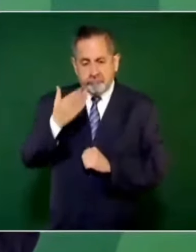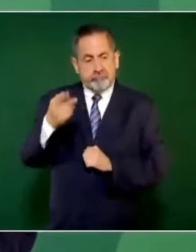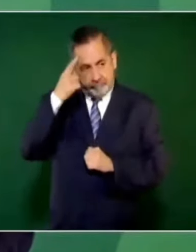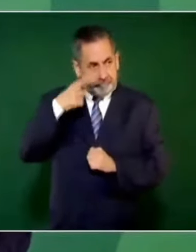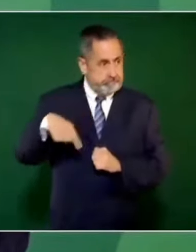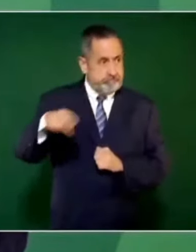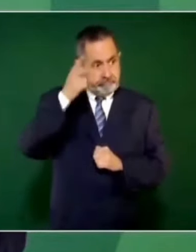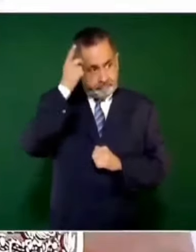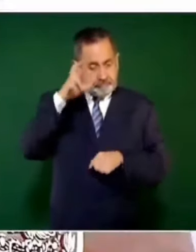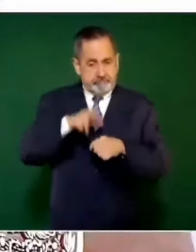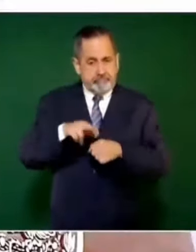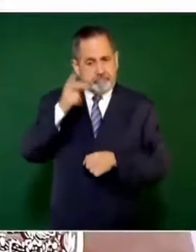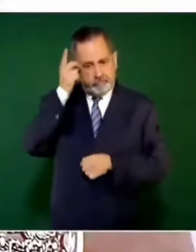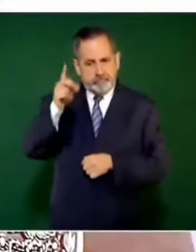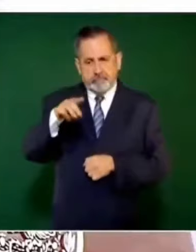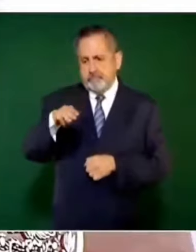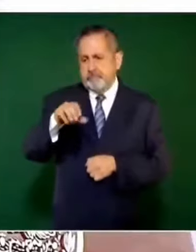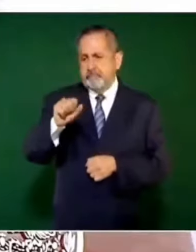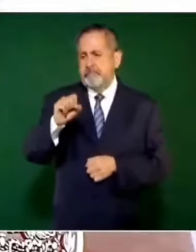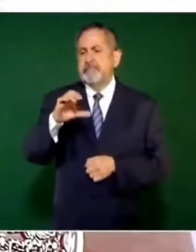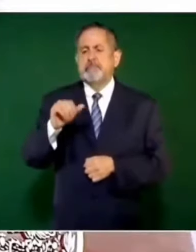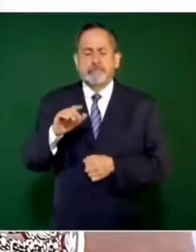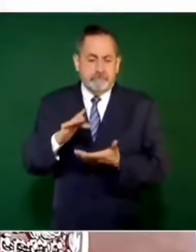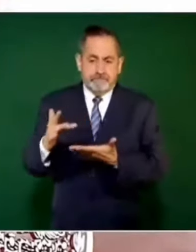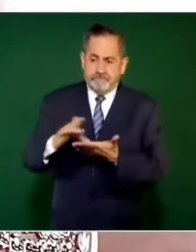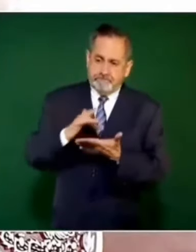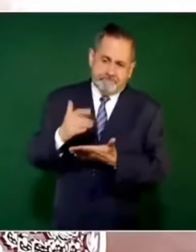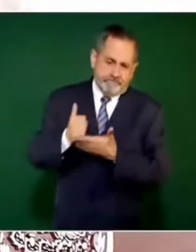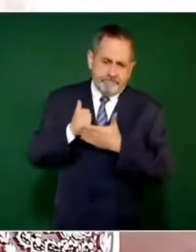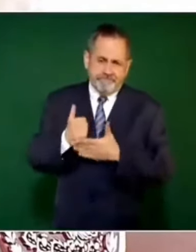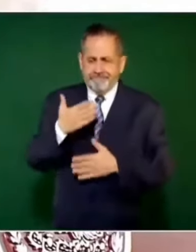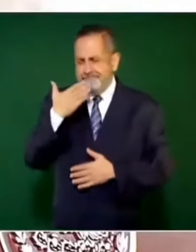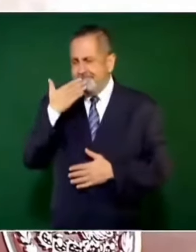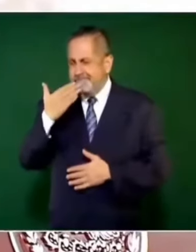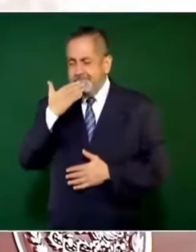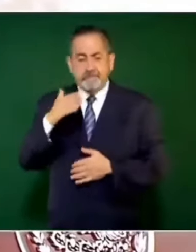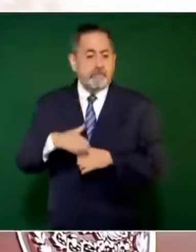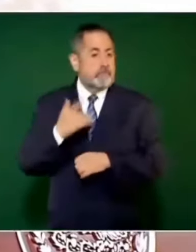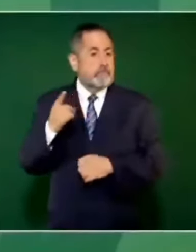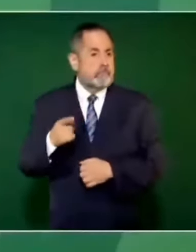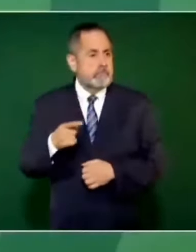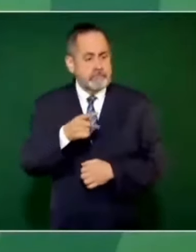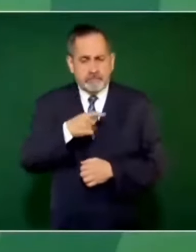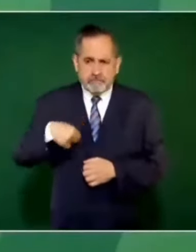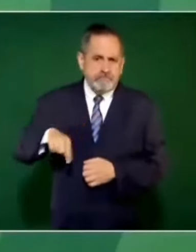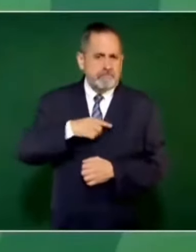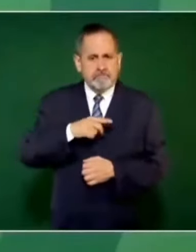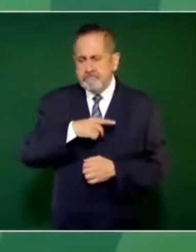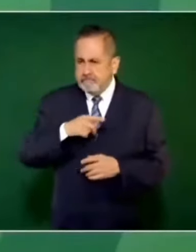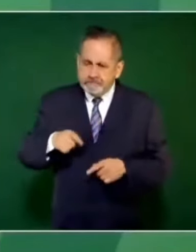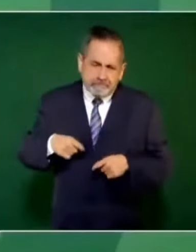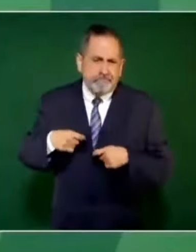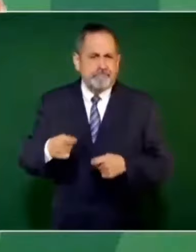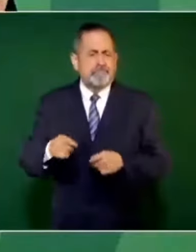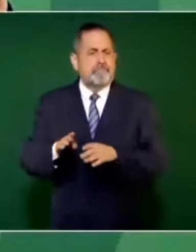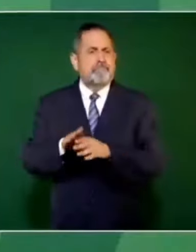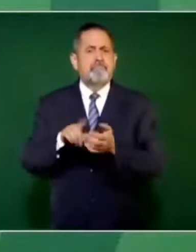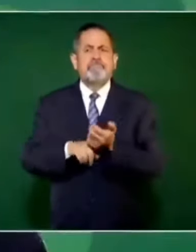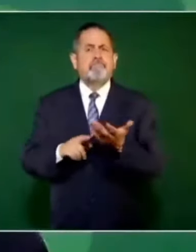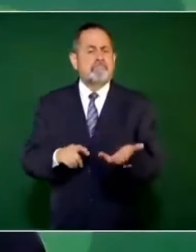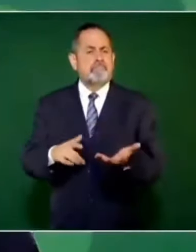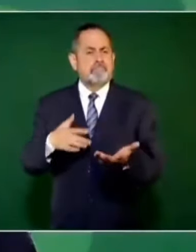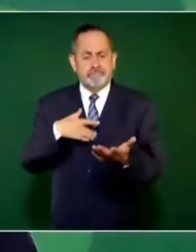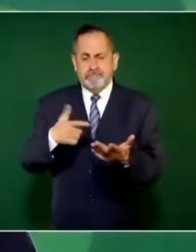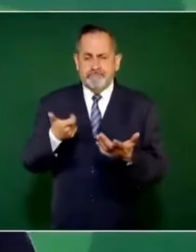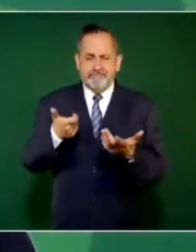todos los que nos están ayudando, porque debemos de mantener